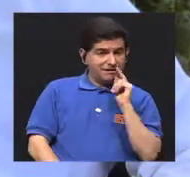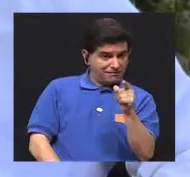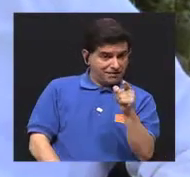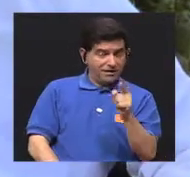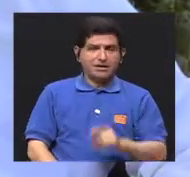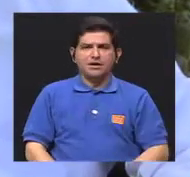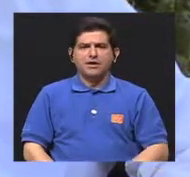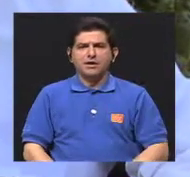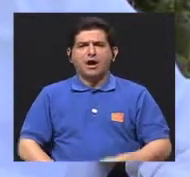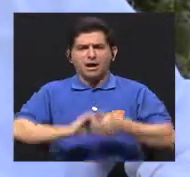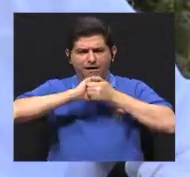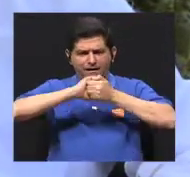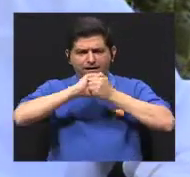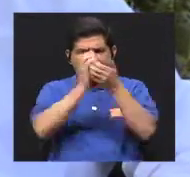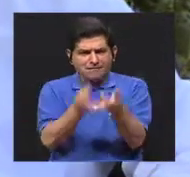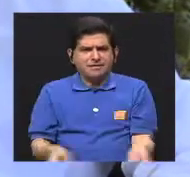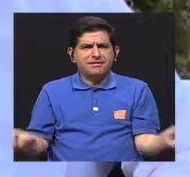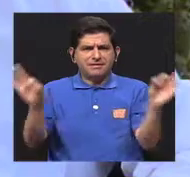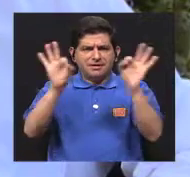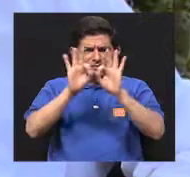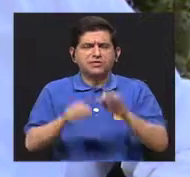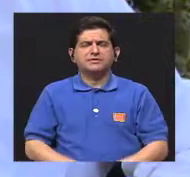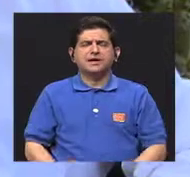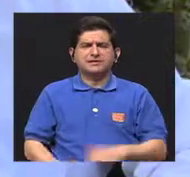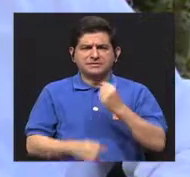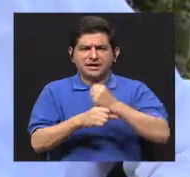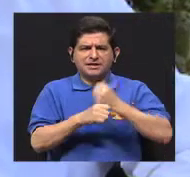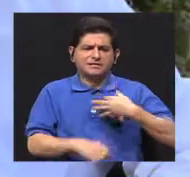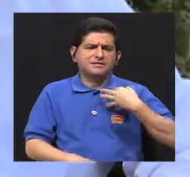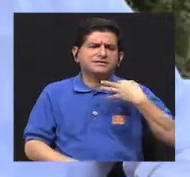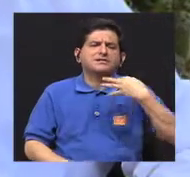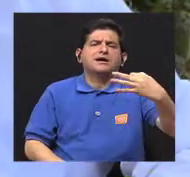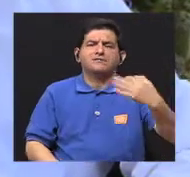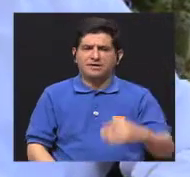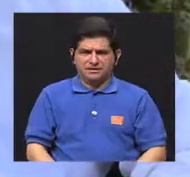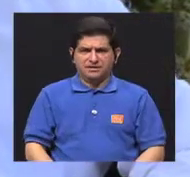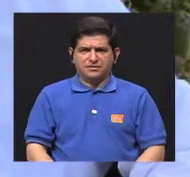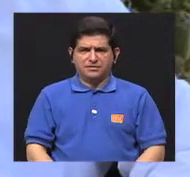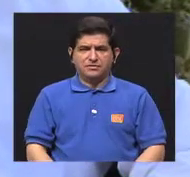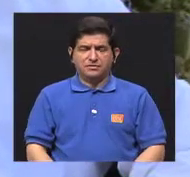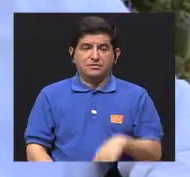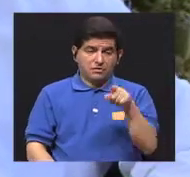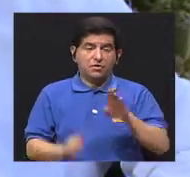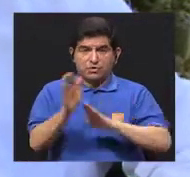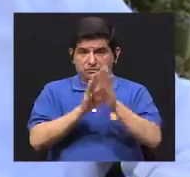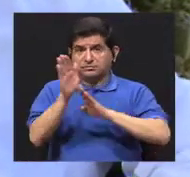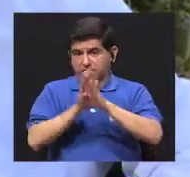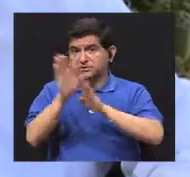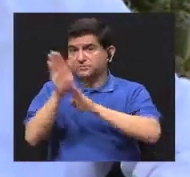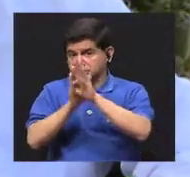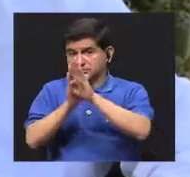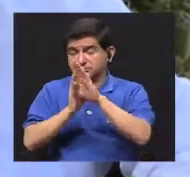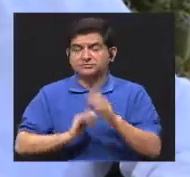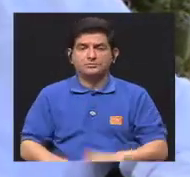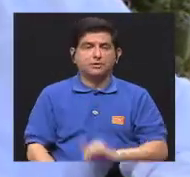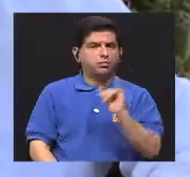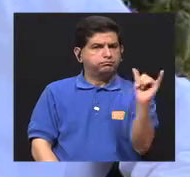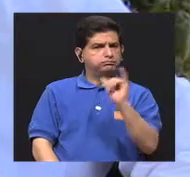esta ha sido una aliada importante en el quehacer diario de nuestro desarrollo.